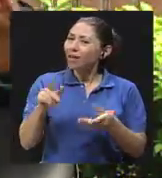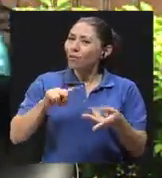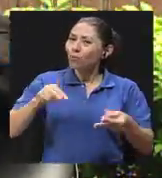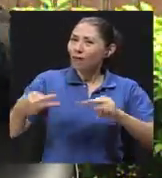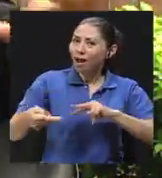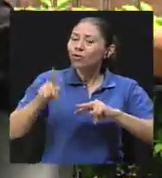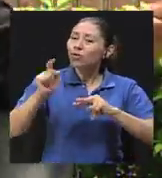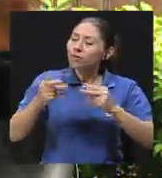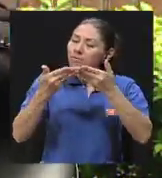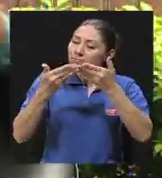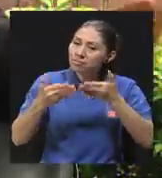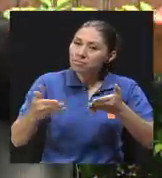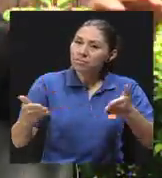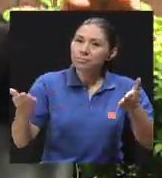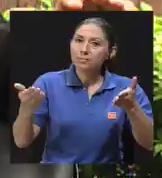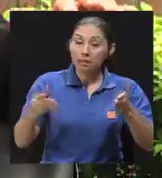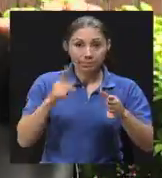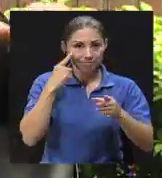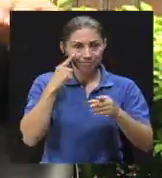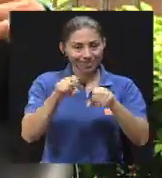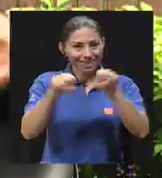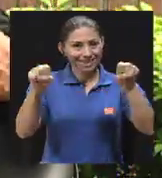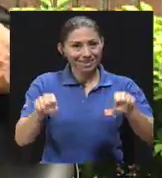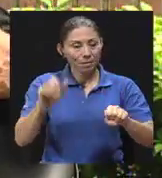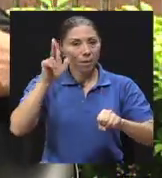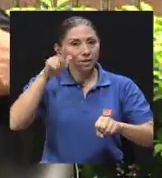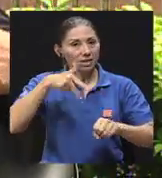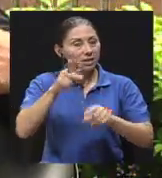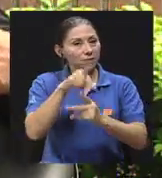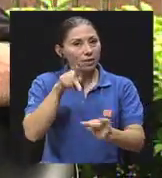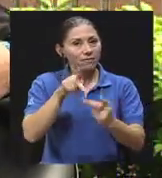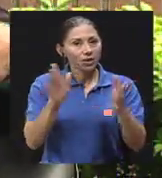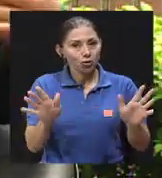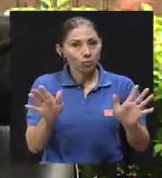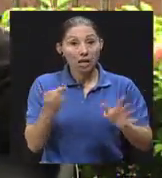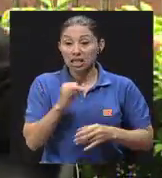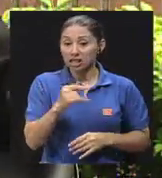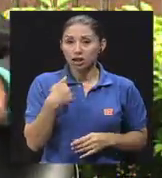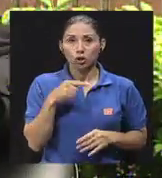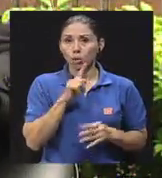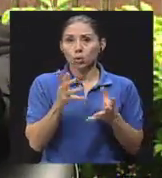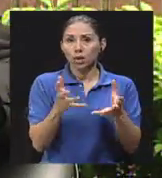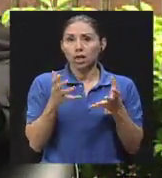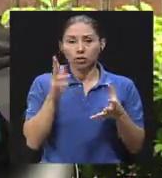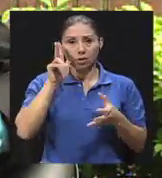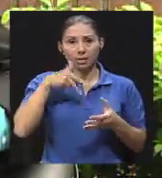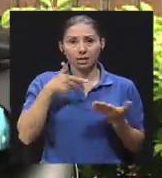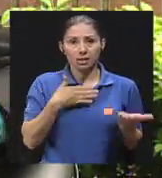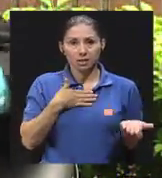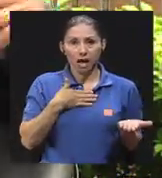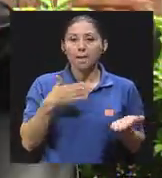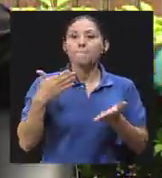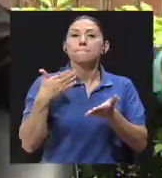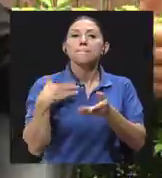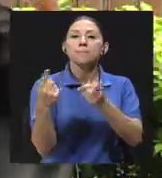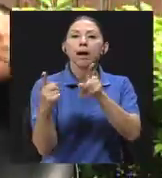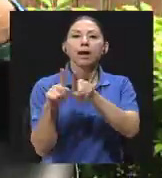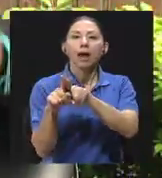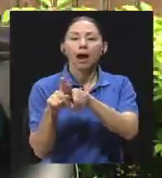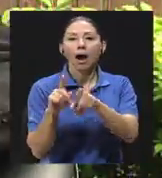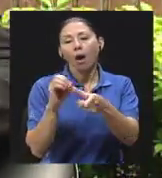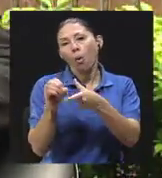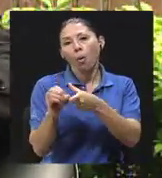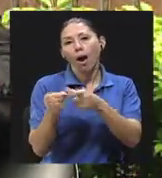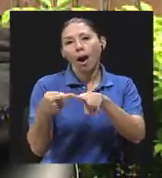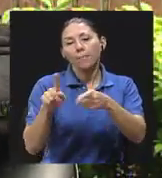Es que el sistema machista es perfecto. Si yo no quiero ser machista, mi pareja o mis amigos o mi mamá